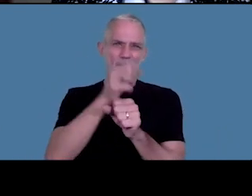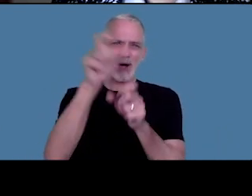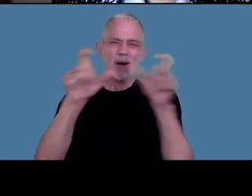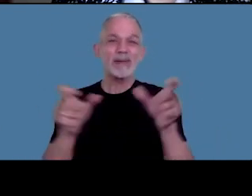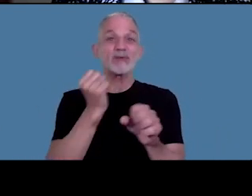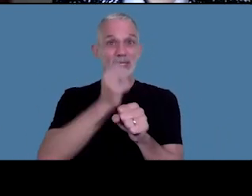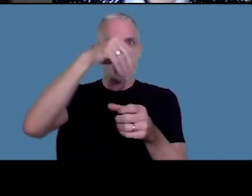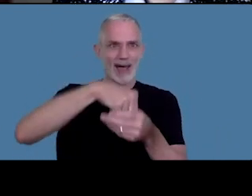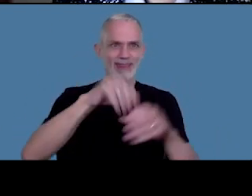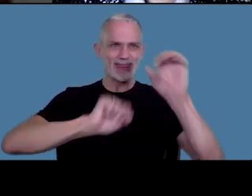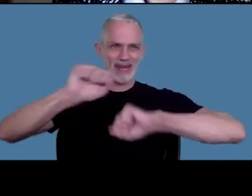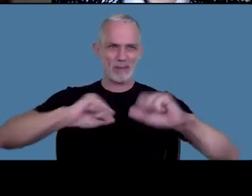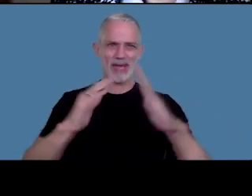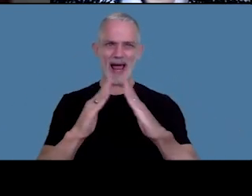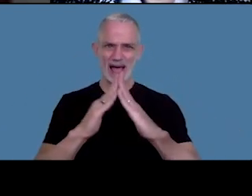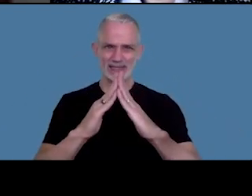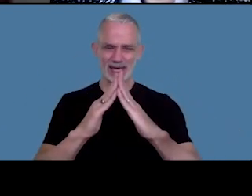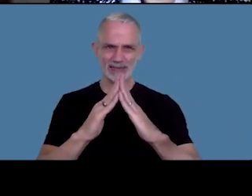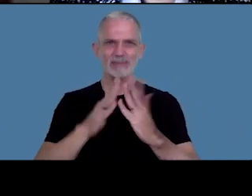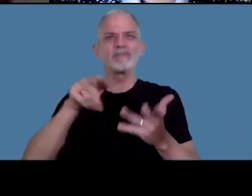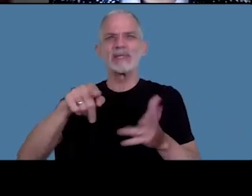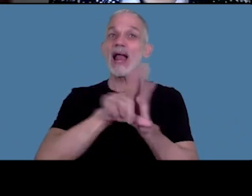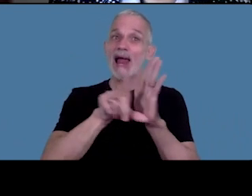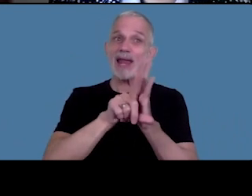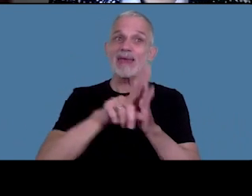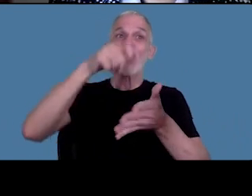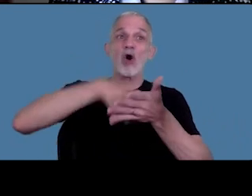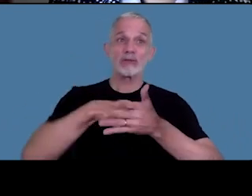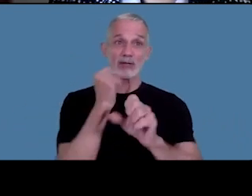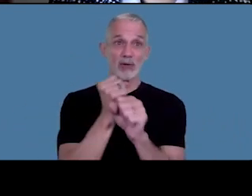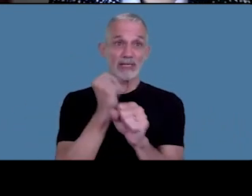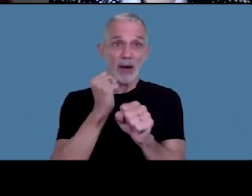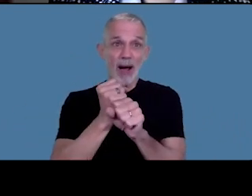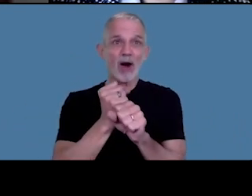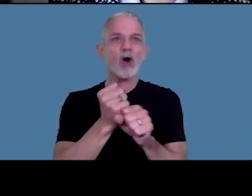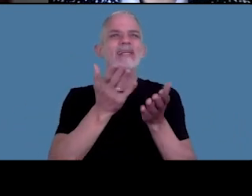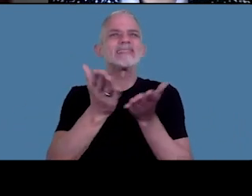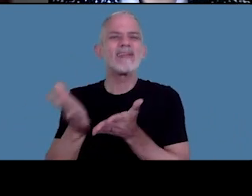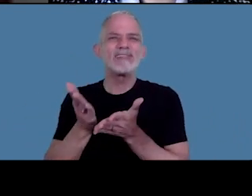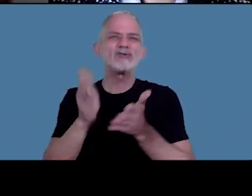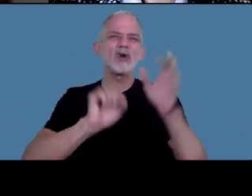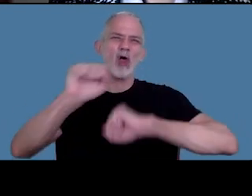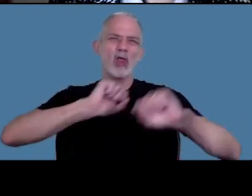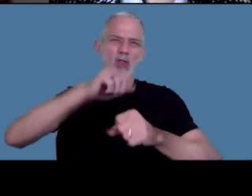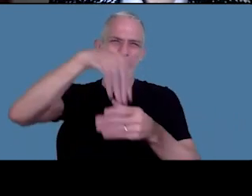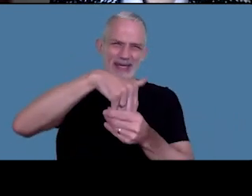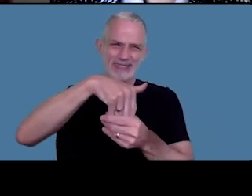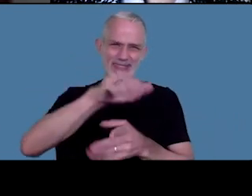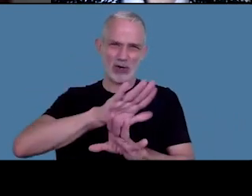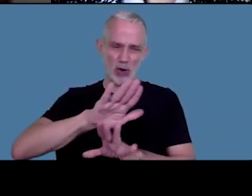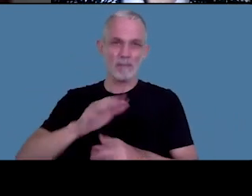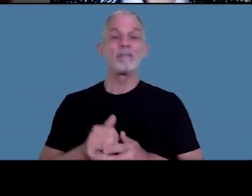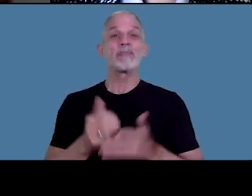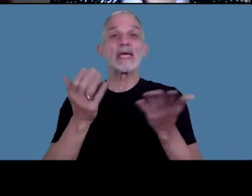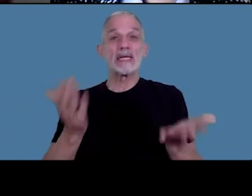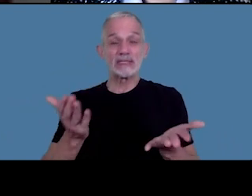es, entre comillas, la ley de contratos de trabajo de servicio doméstico. Recordemos